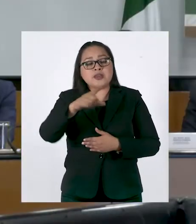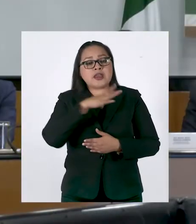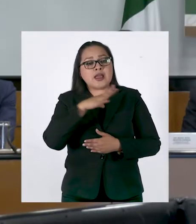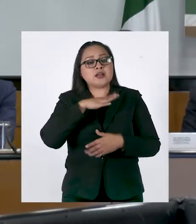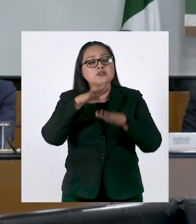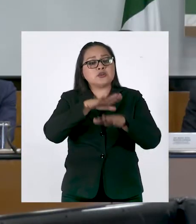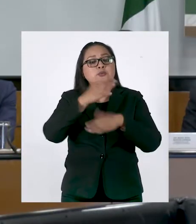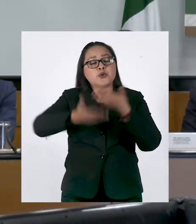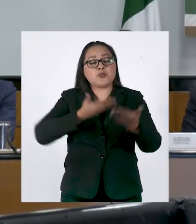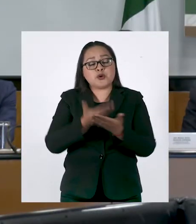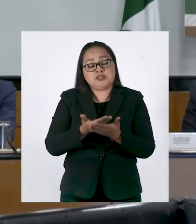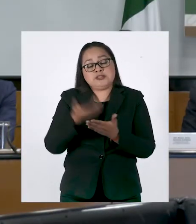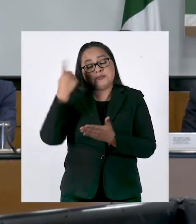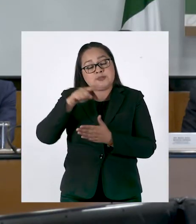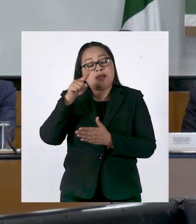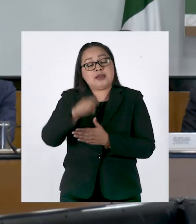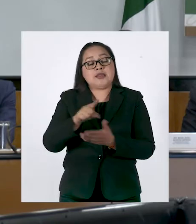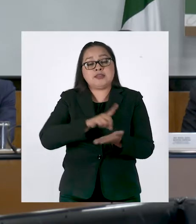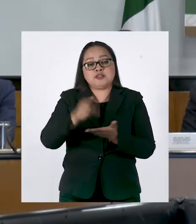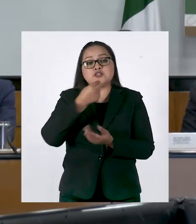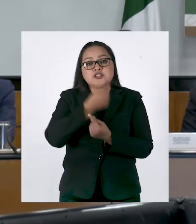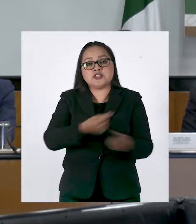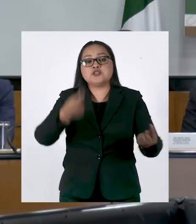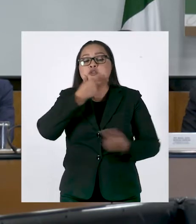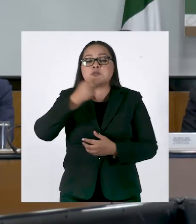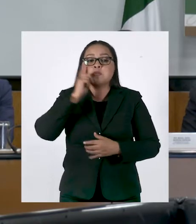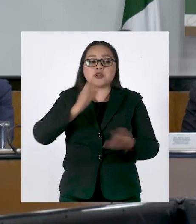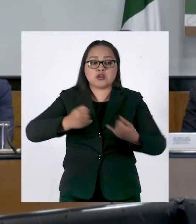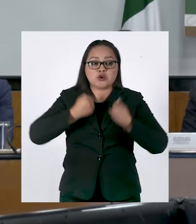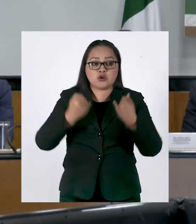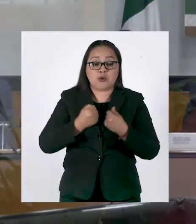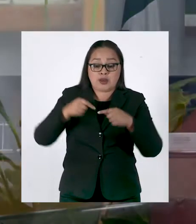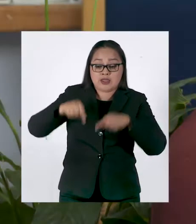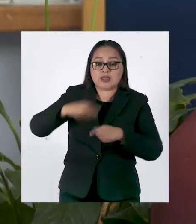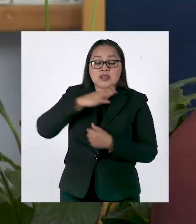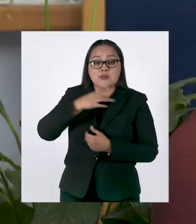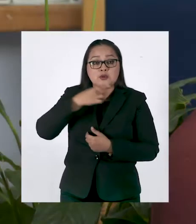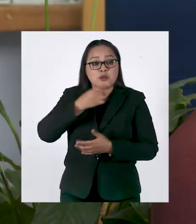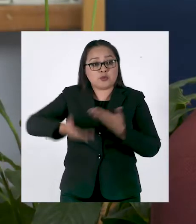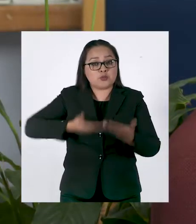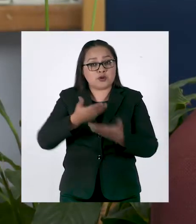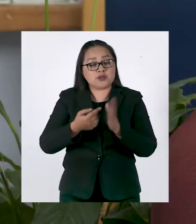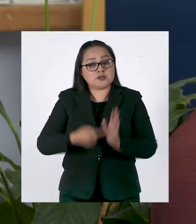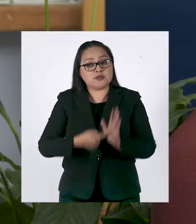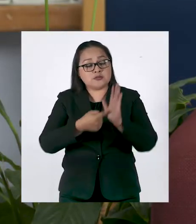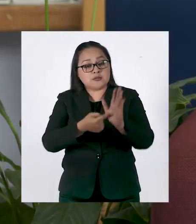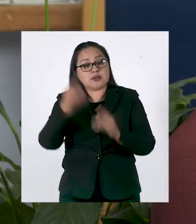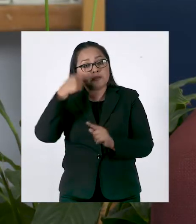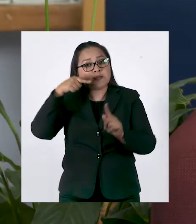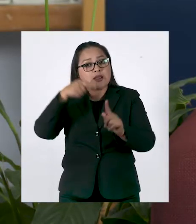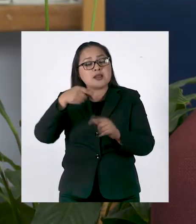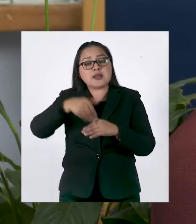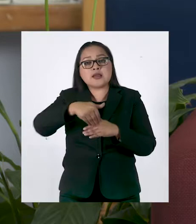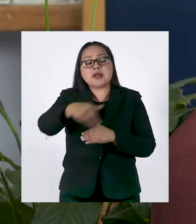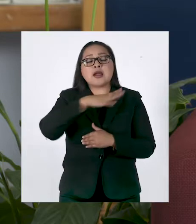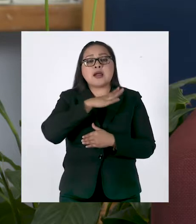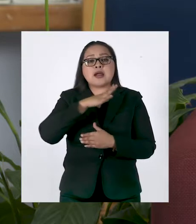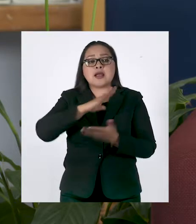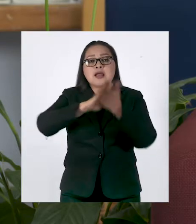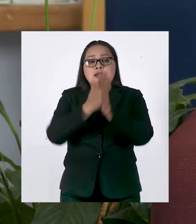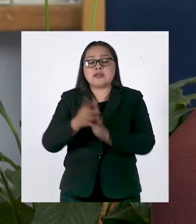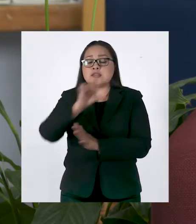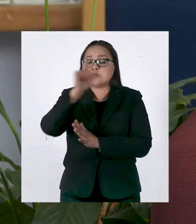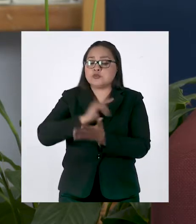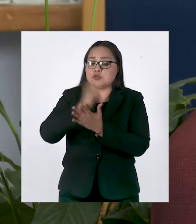que tienen que ver con la garantía de derechos de niñas, niños y adolescentes. Y nos parece sustancial que desde la Cámara de Diputados impulsen iniciativas